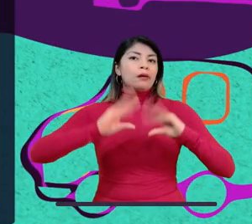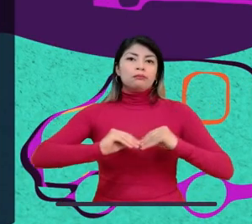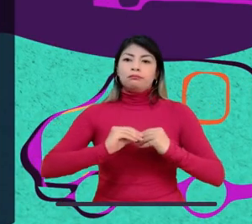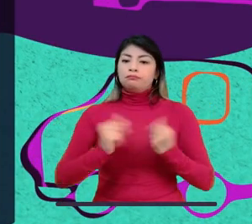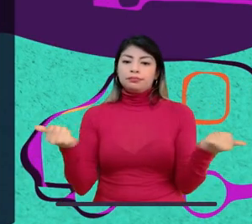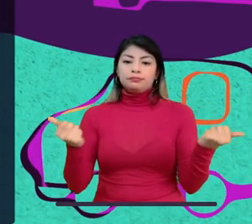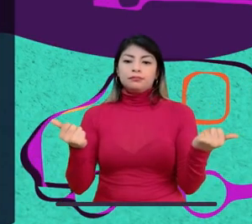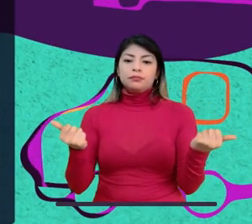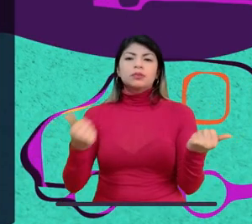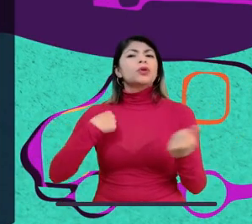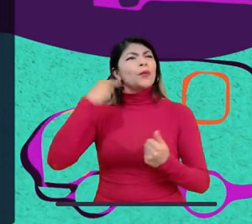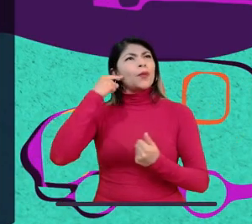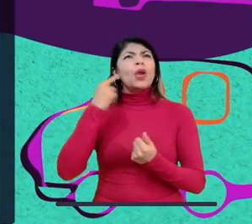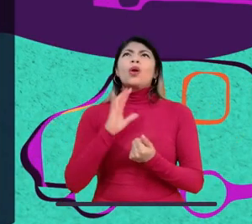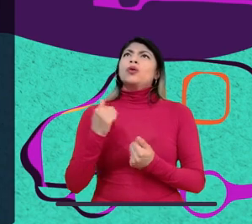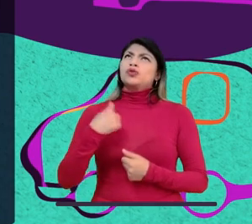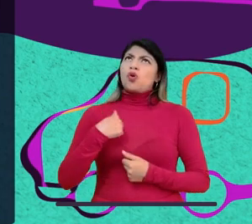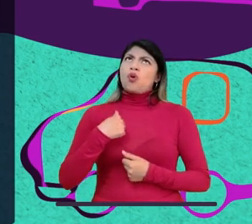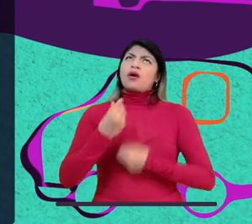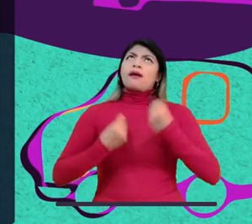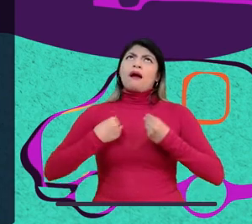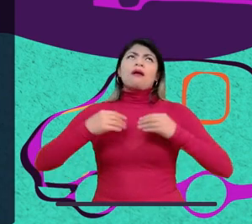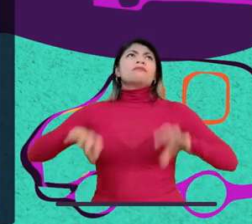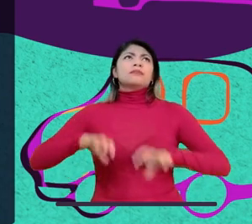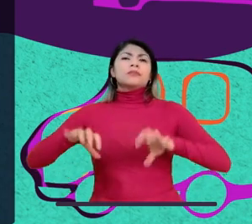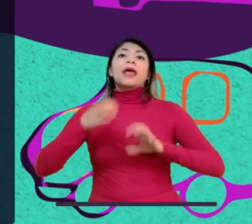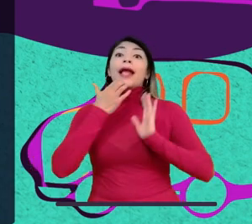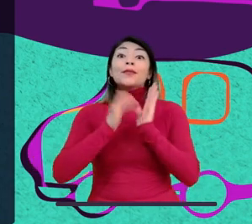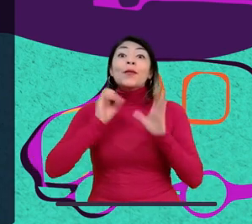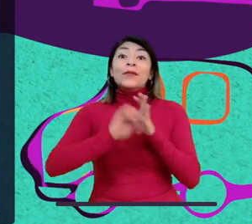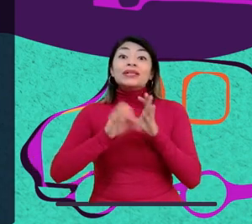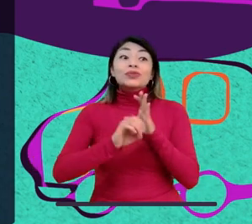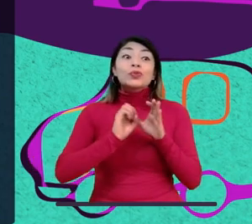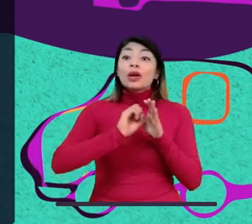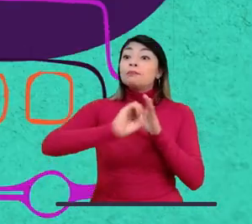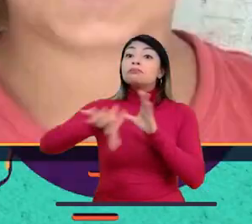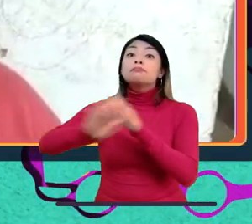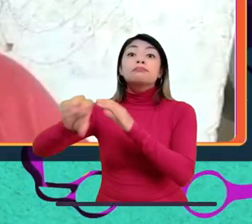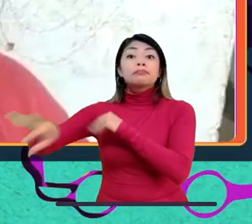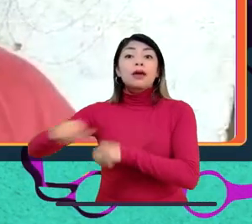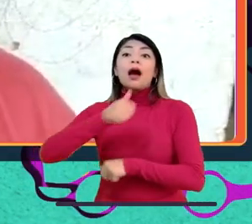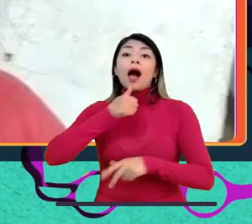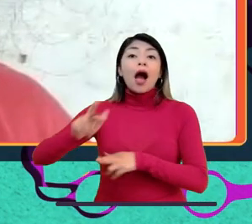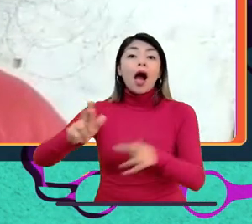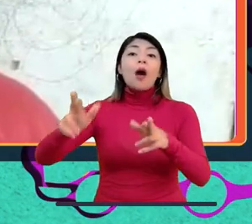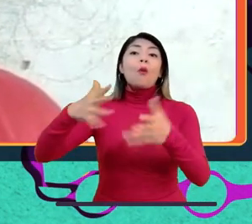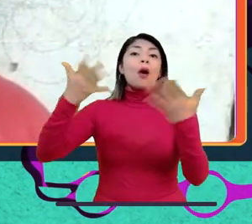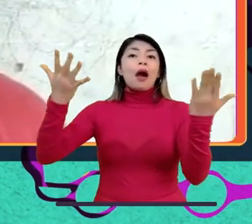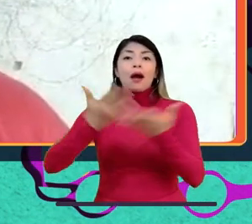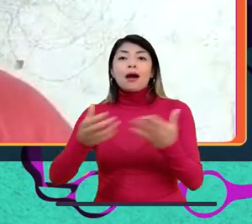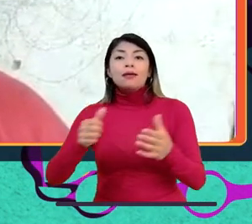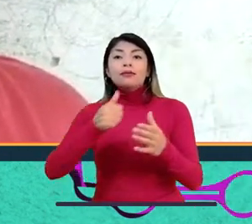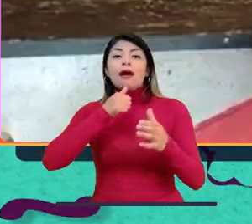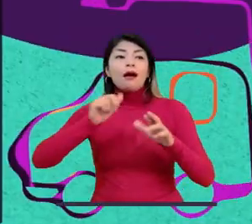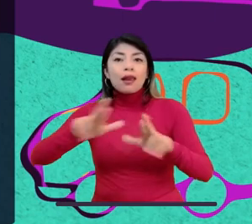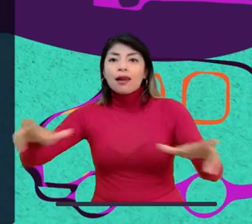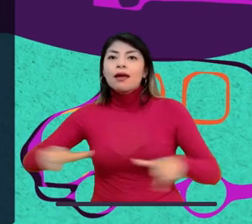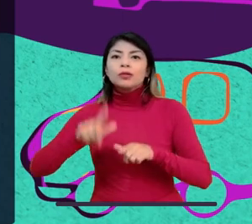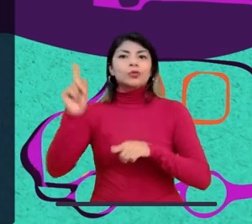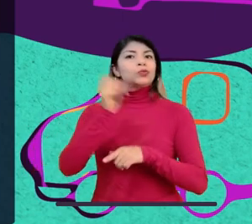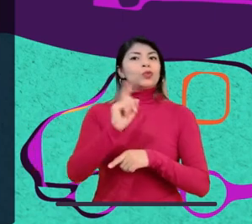cambiar, es no botar la basura en ríos, lagos. Reciclar para que los humanos no se comparen.